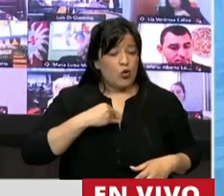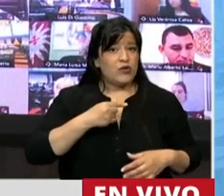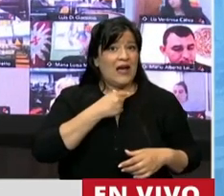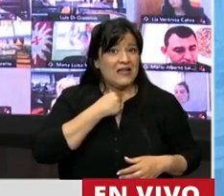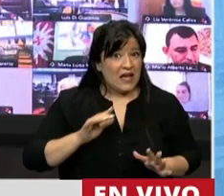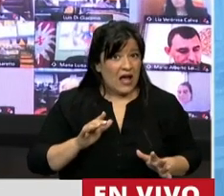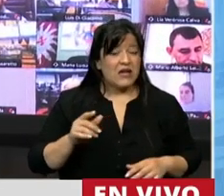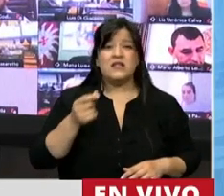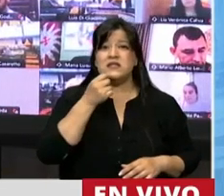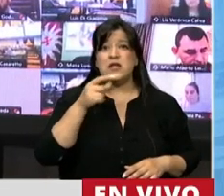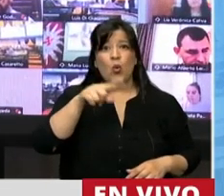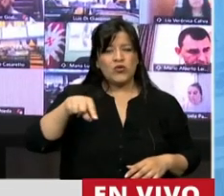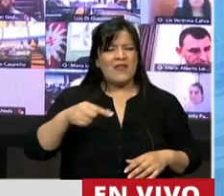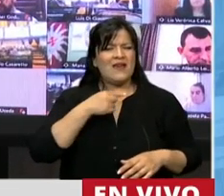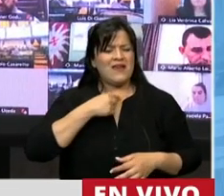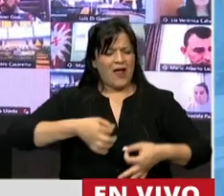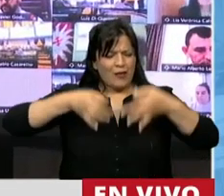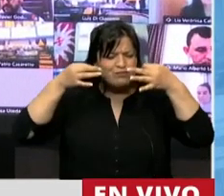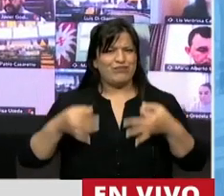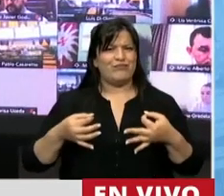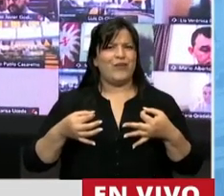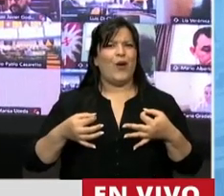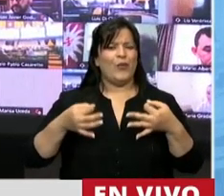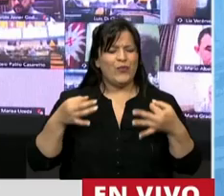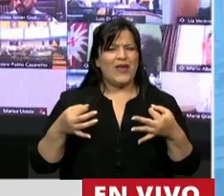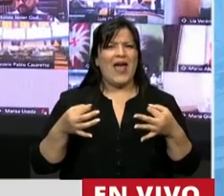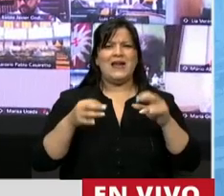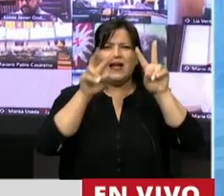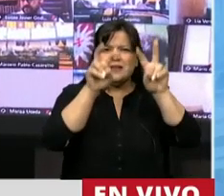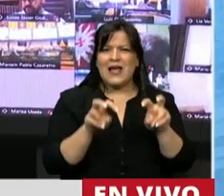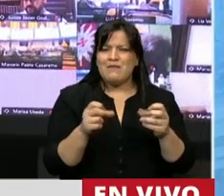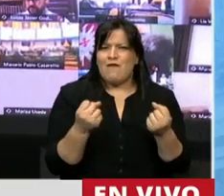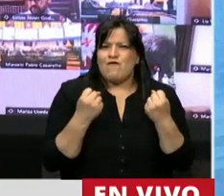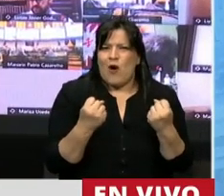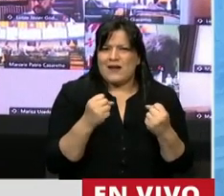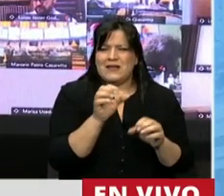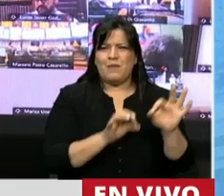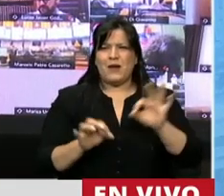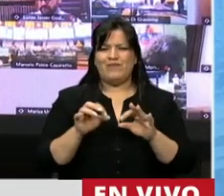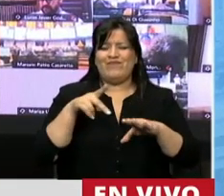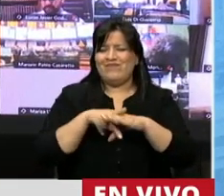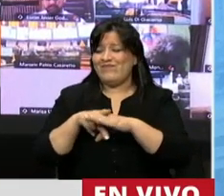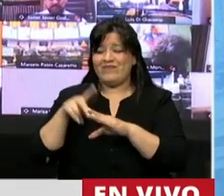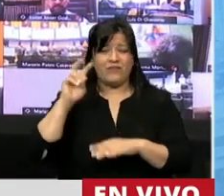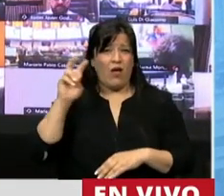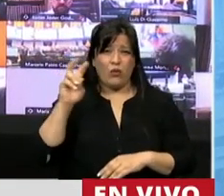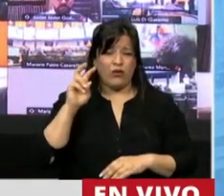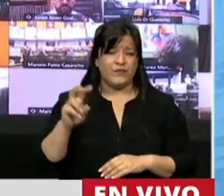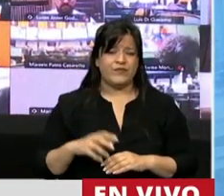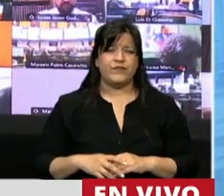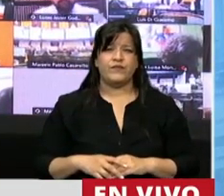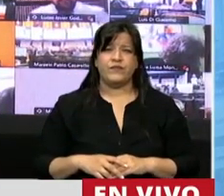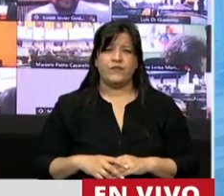si queremos realmente darle un sentido profundo un contenido a este proyecto deberían atenderse estas